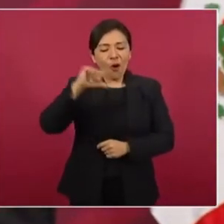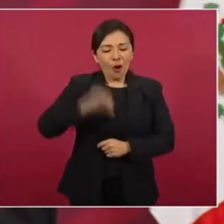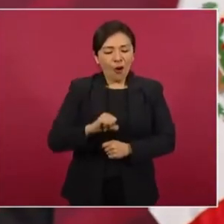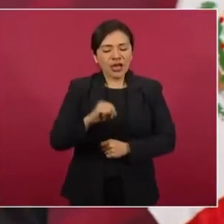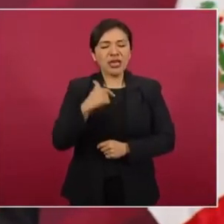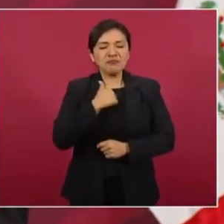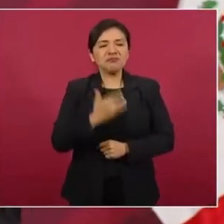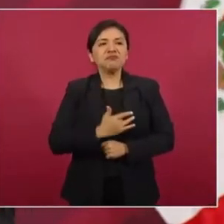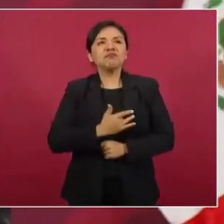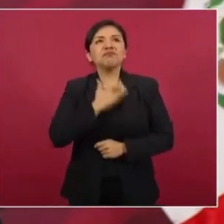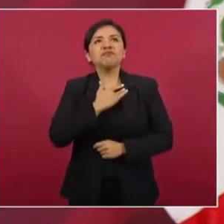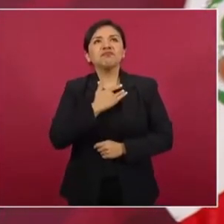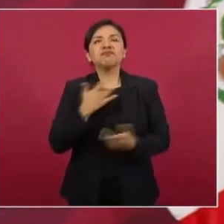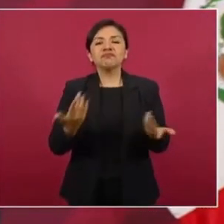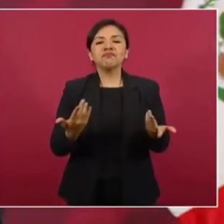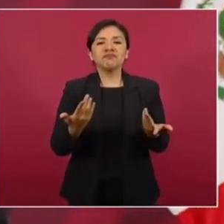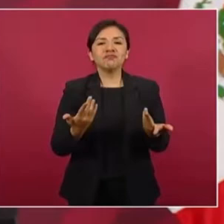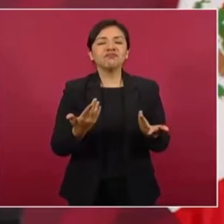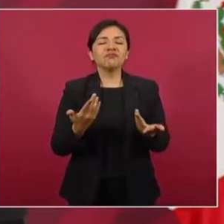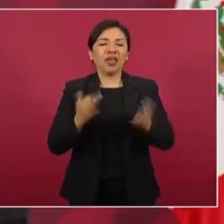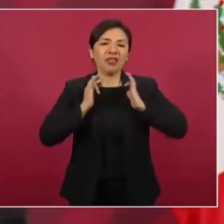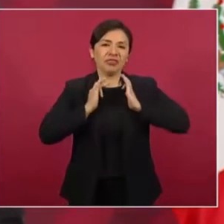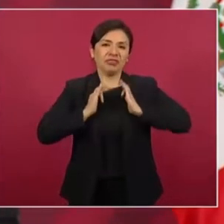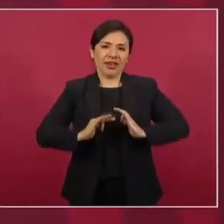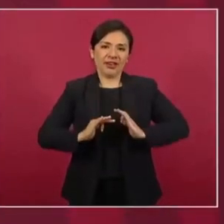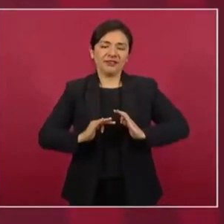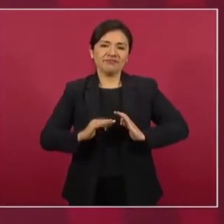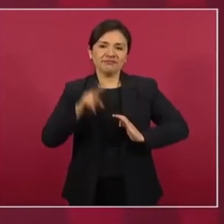más tranquilo,